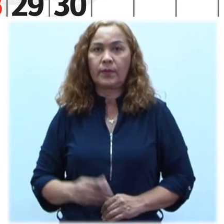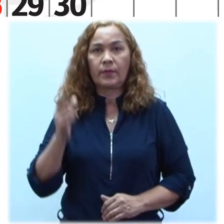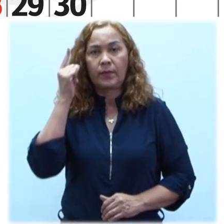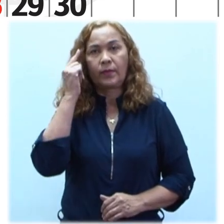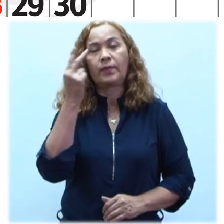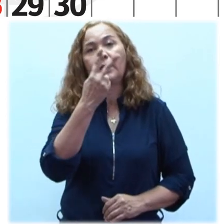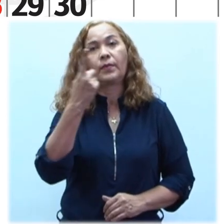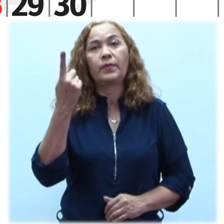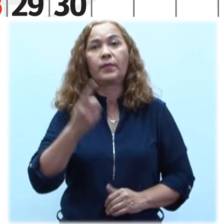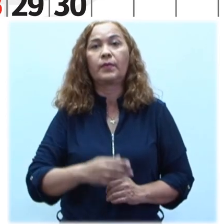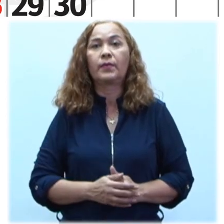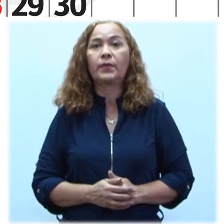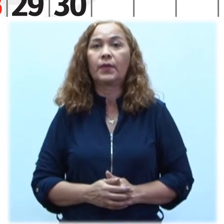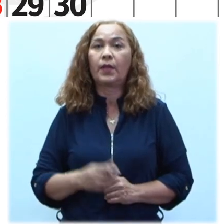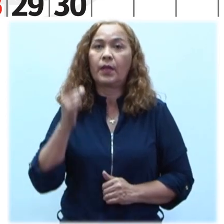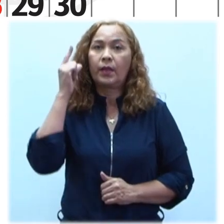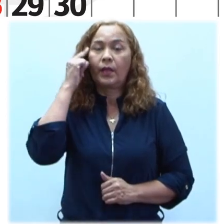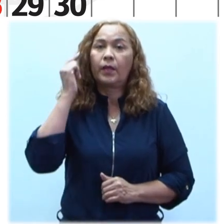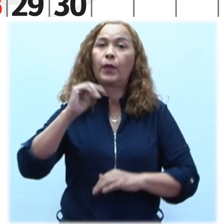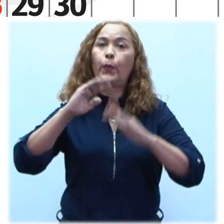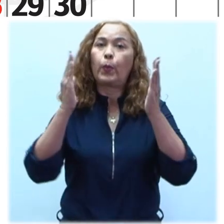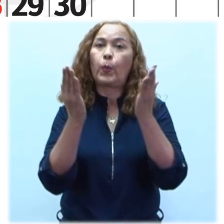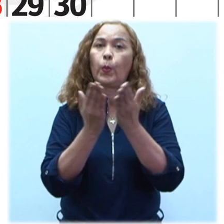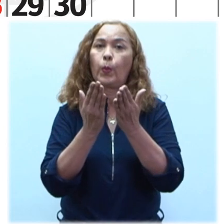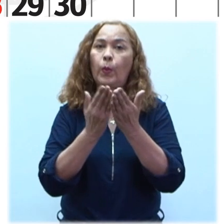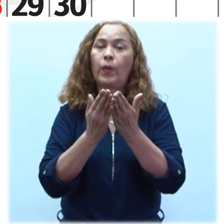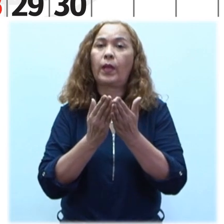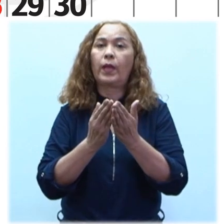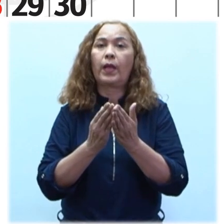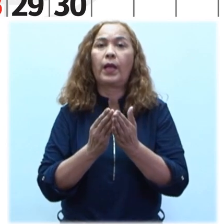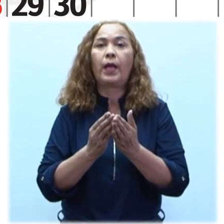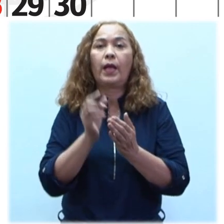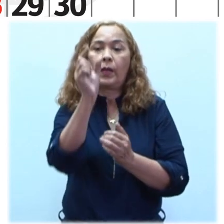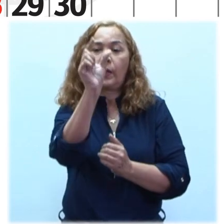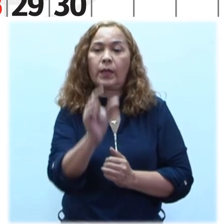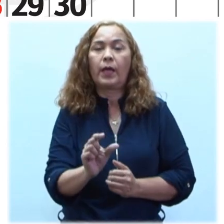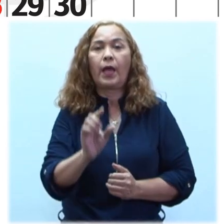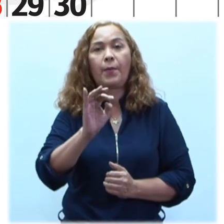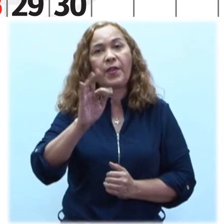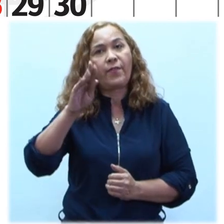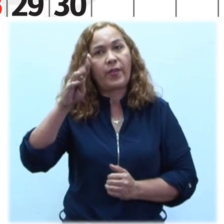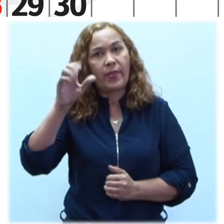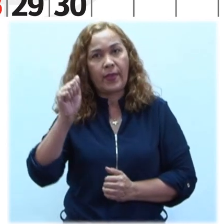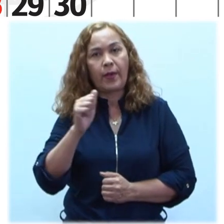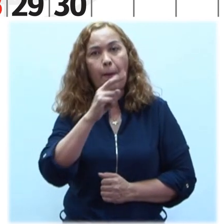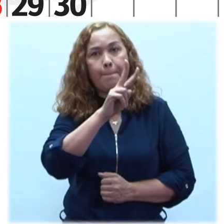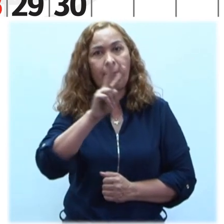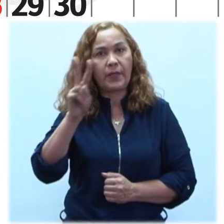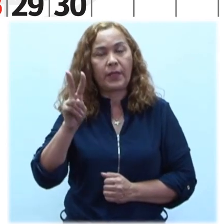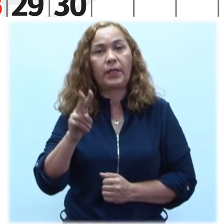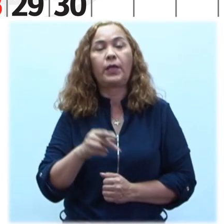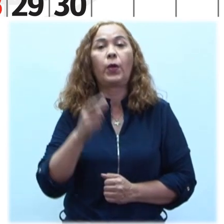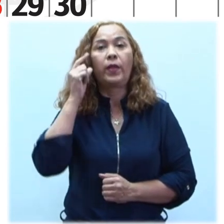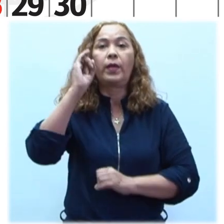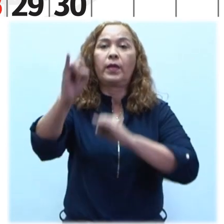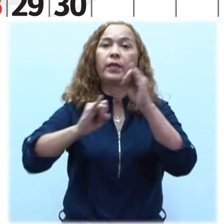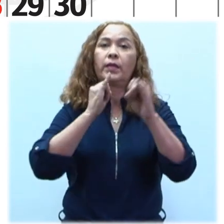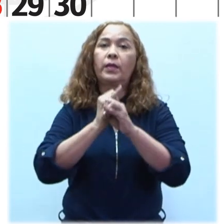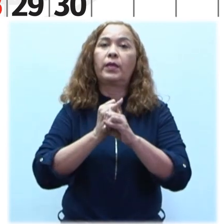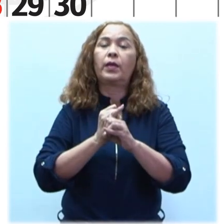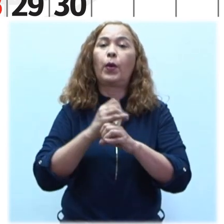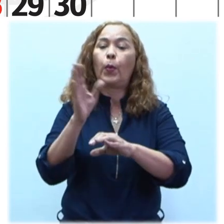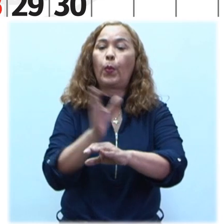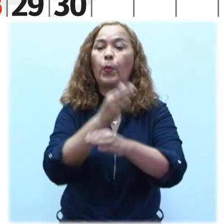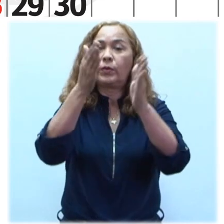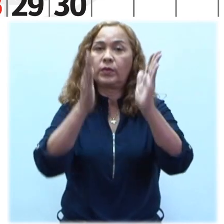Día 21 Día Mundial de la Espina Bífida Día 22 Día